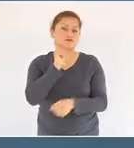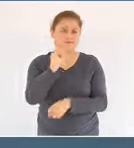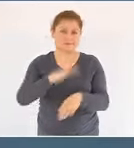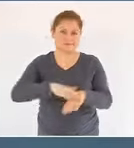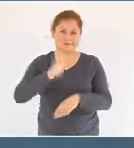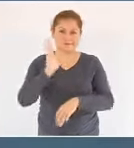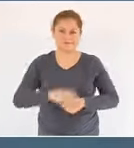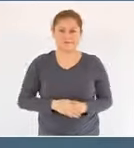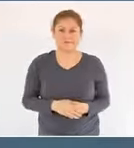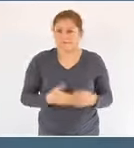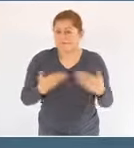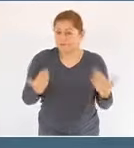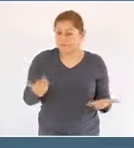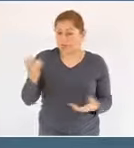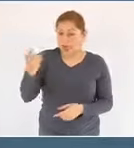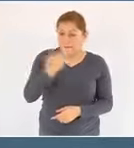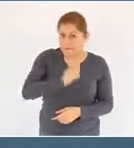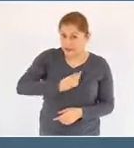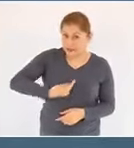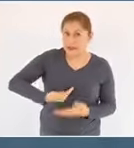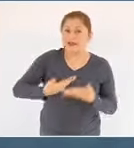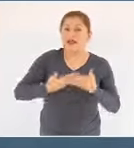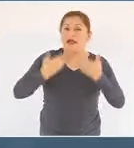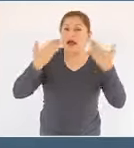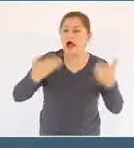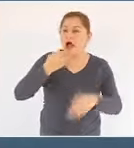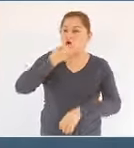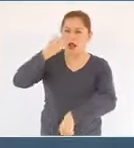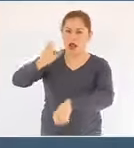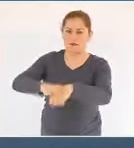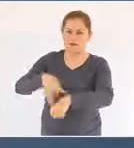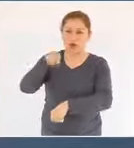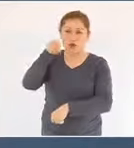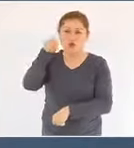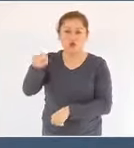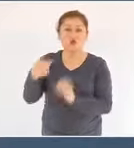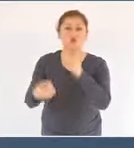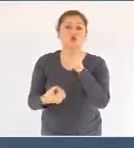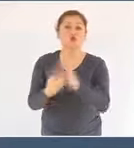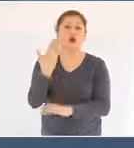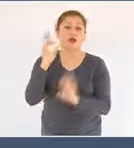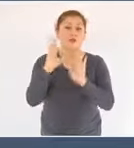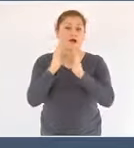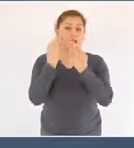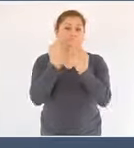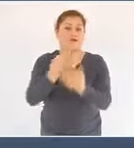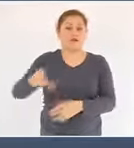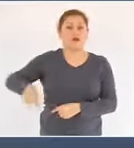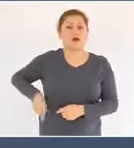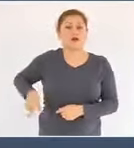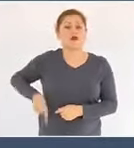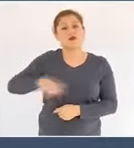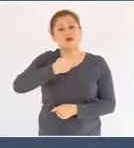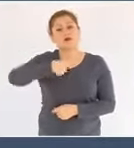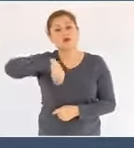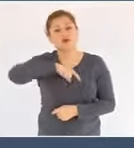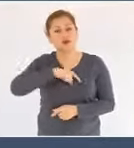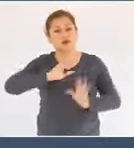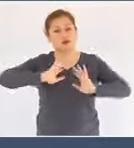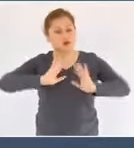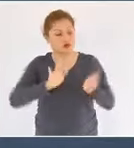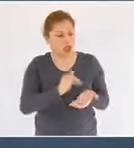nos enorgullece informarle que en su gobierno no sólo hemos restituido el volumen de hidrocarburos